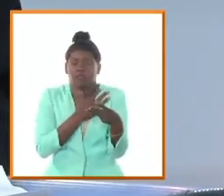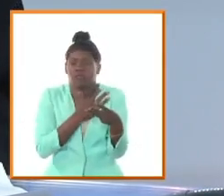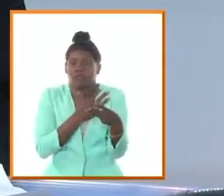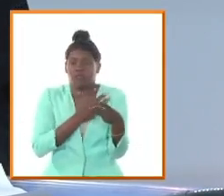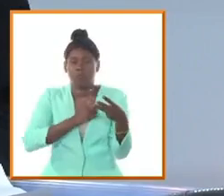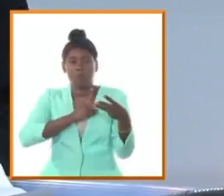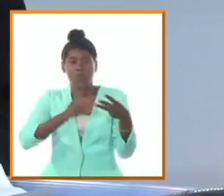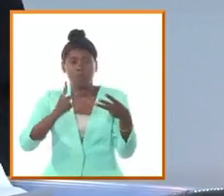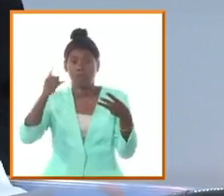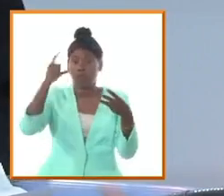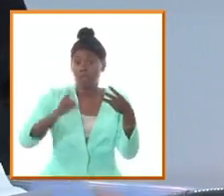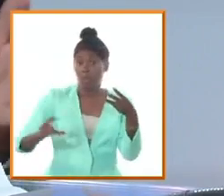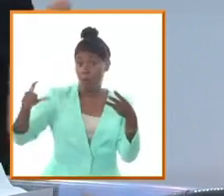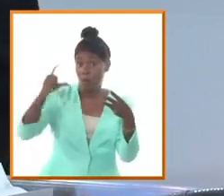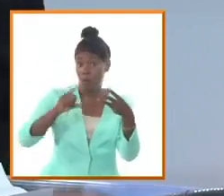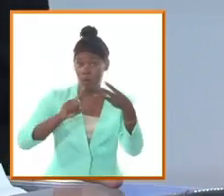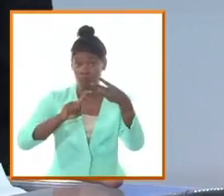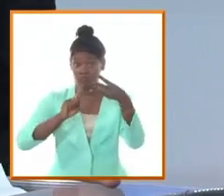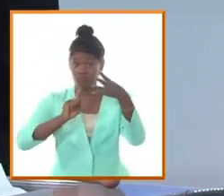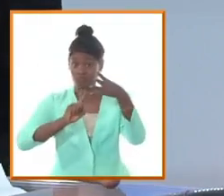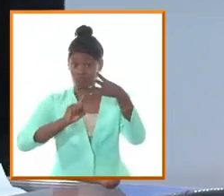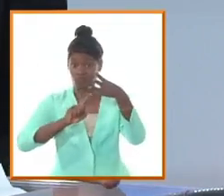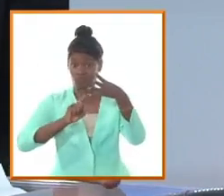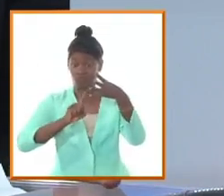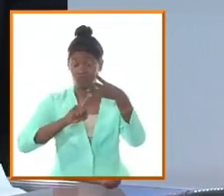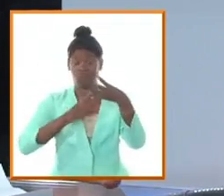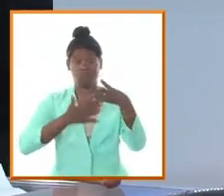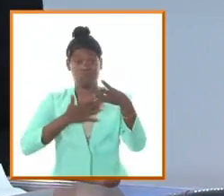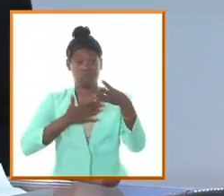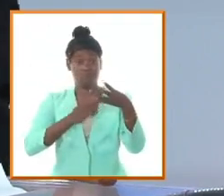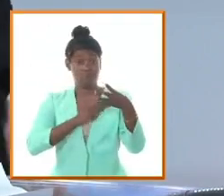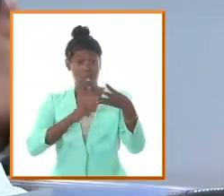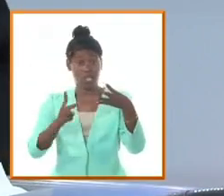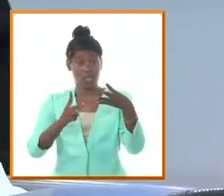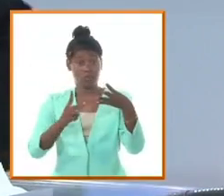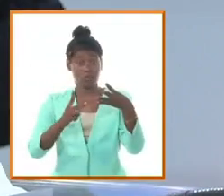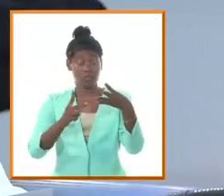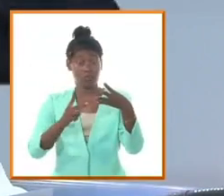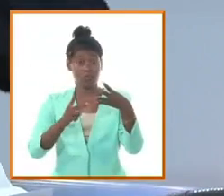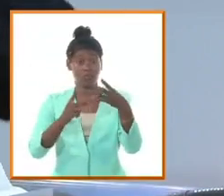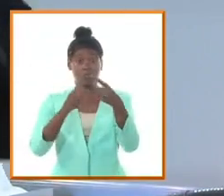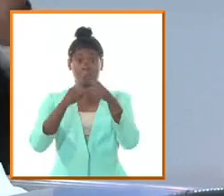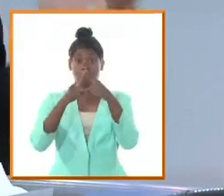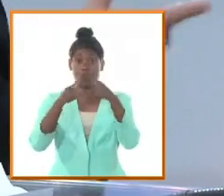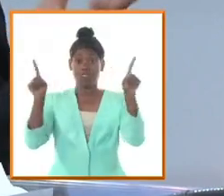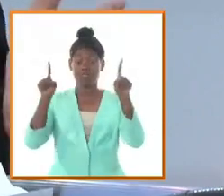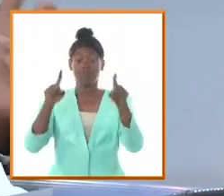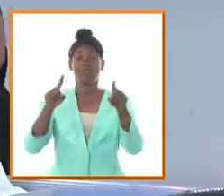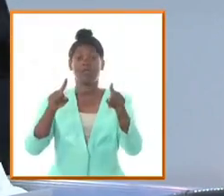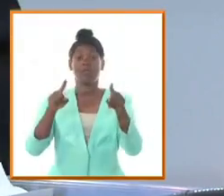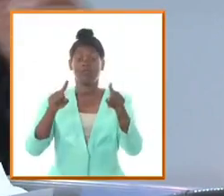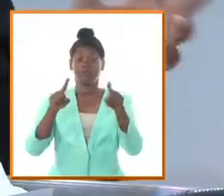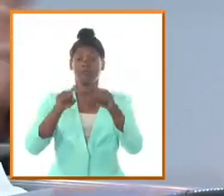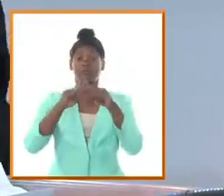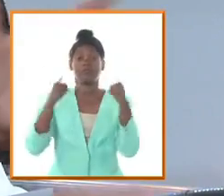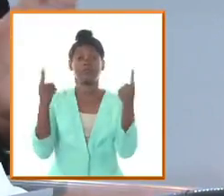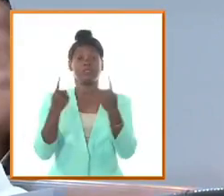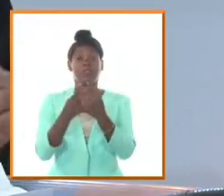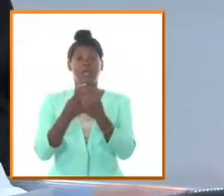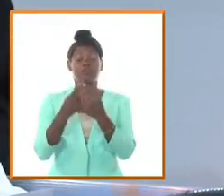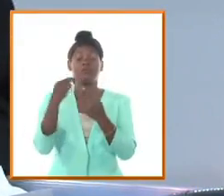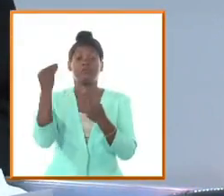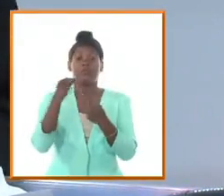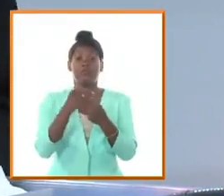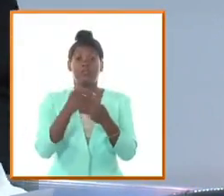el Camagüeyano pero lo hace también el cubano que es capaz de poder organizar fuerzas de